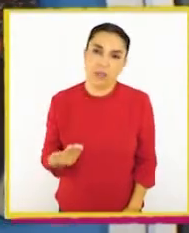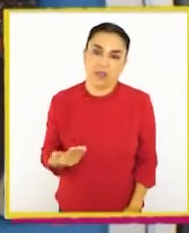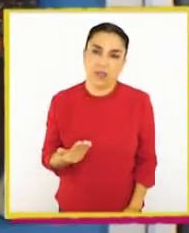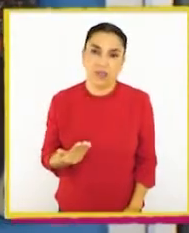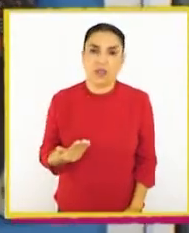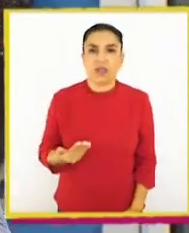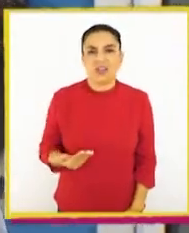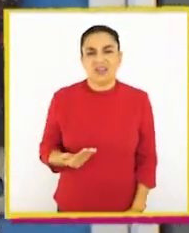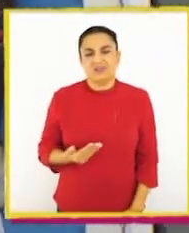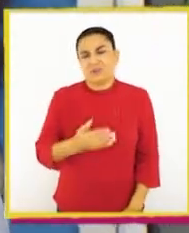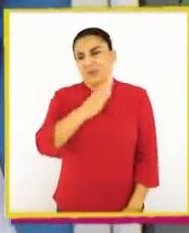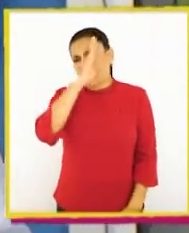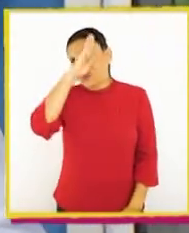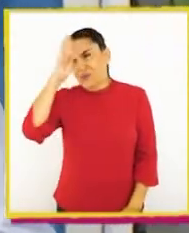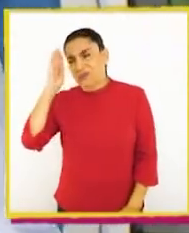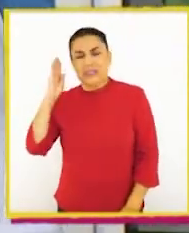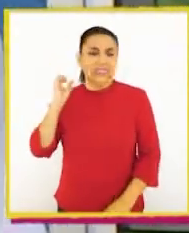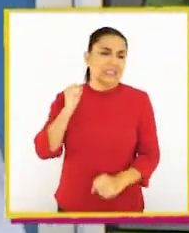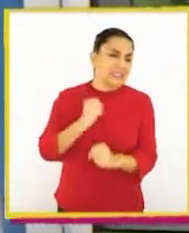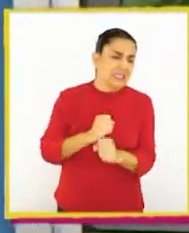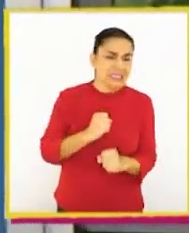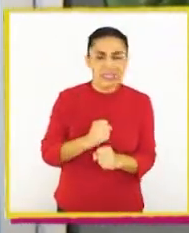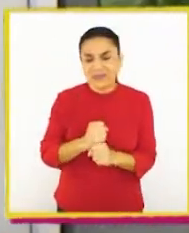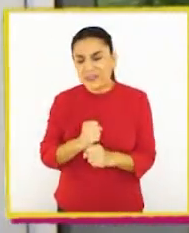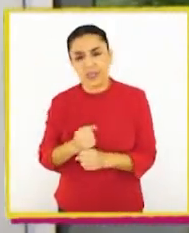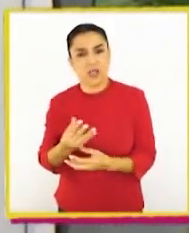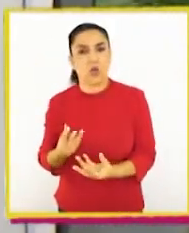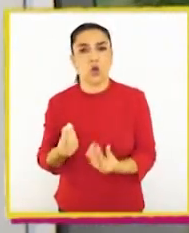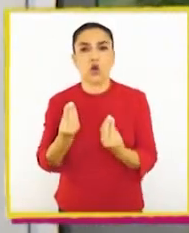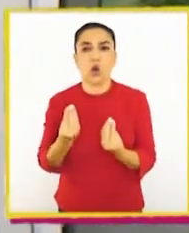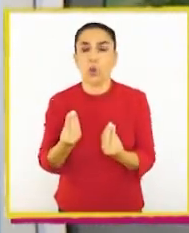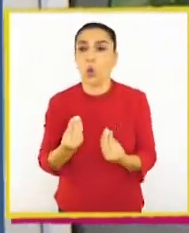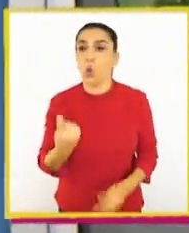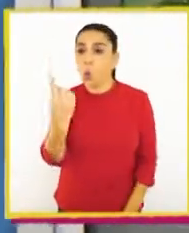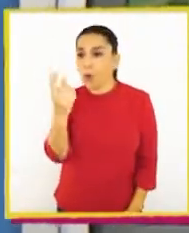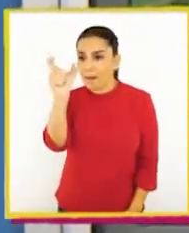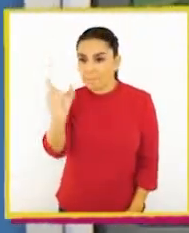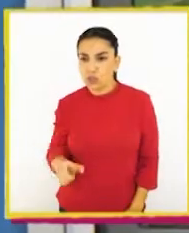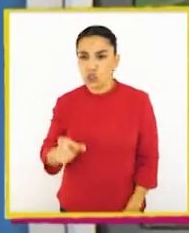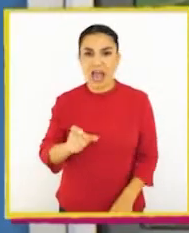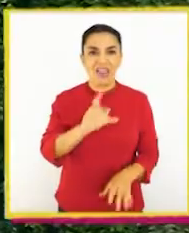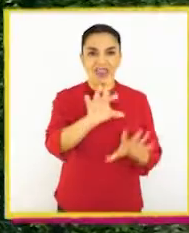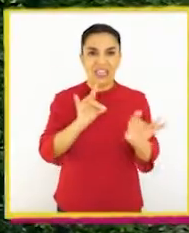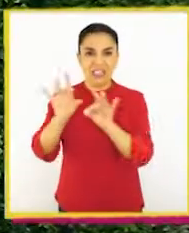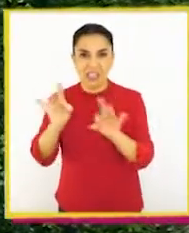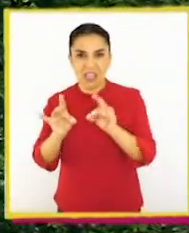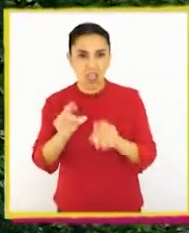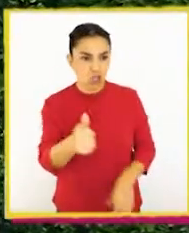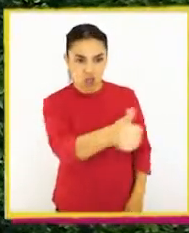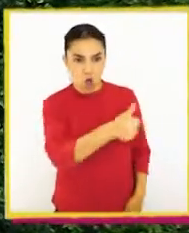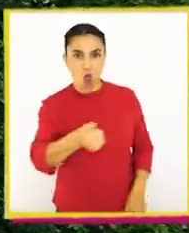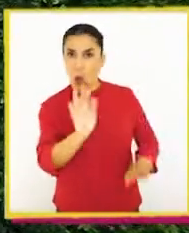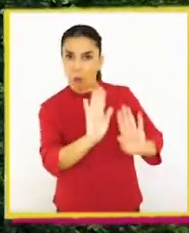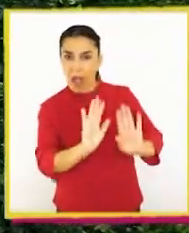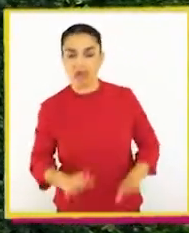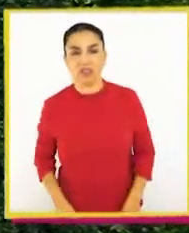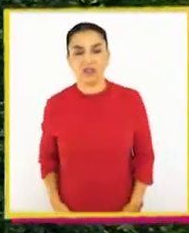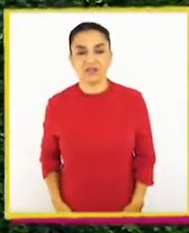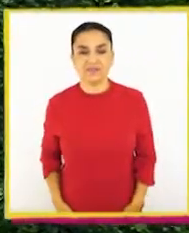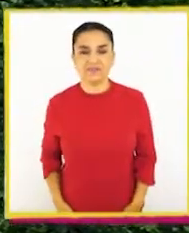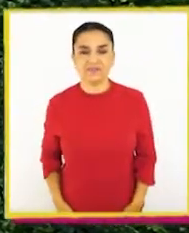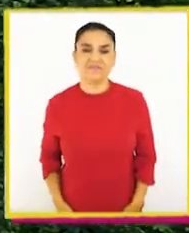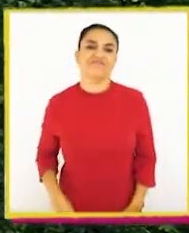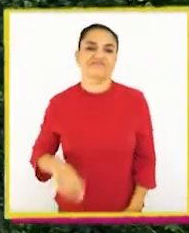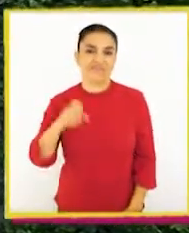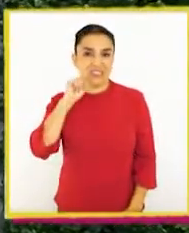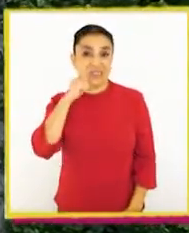debe ser mucho trabajo. ¿Qué creen que pasaría si solo una persona decide por los demás? Claro, puede pasar que no